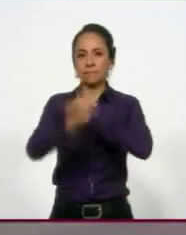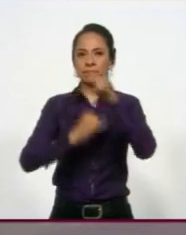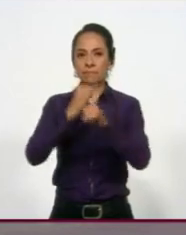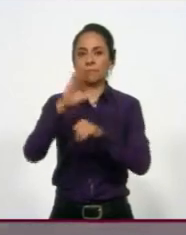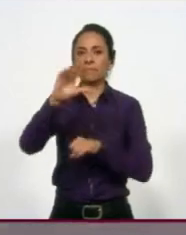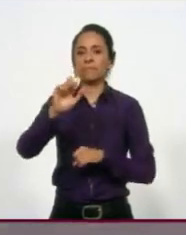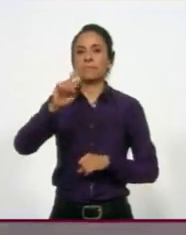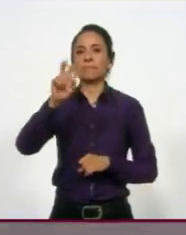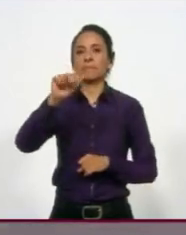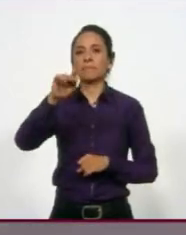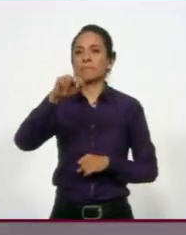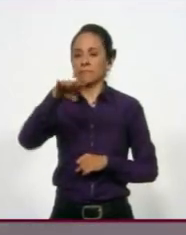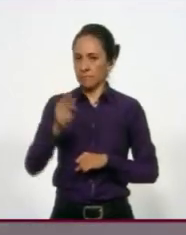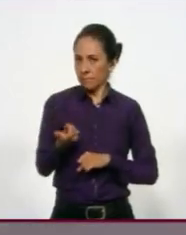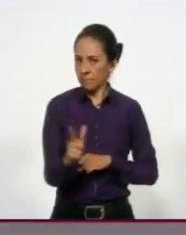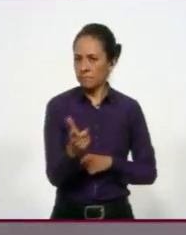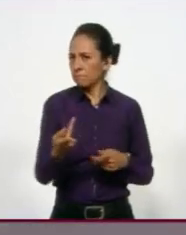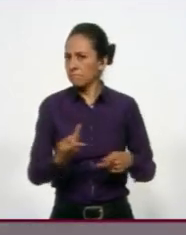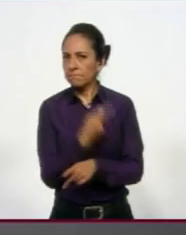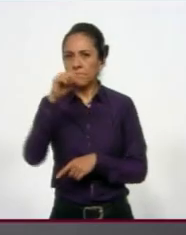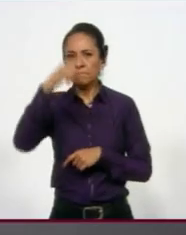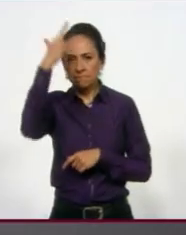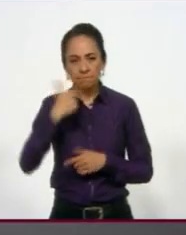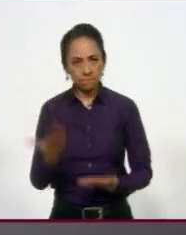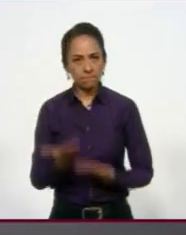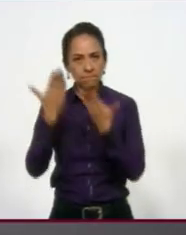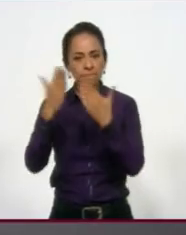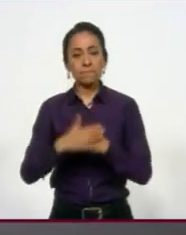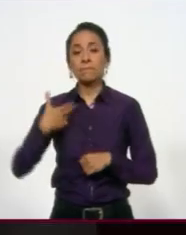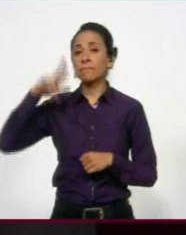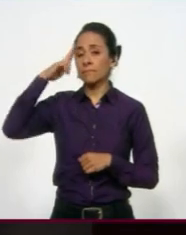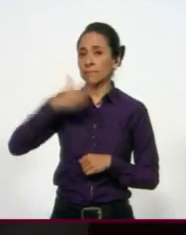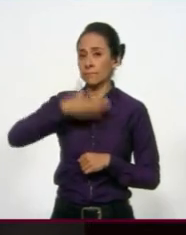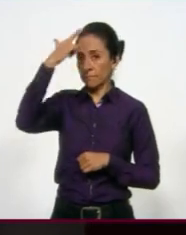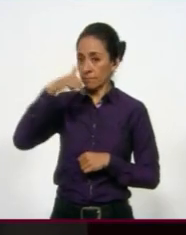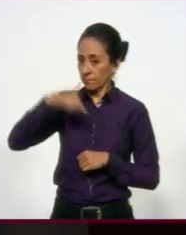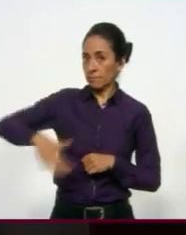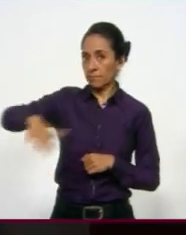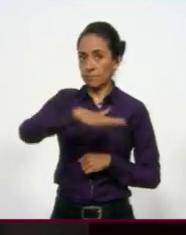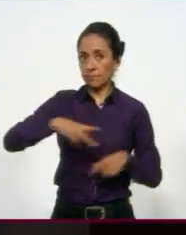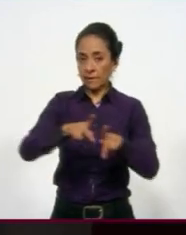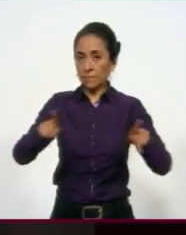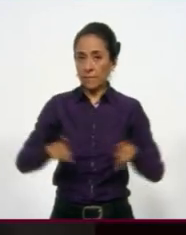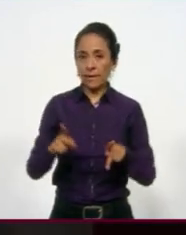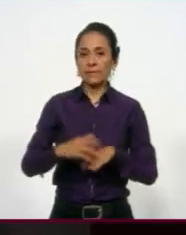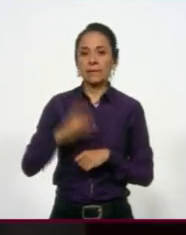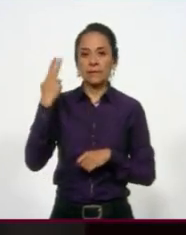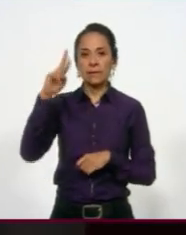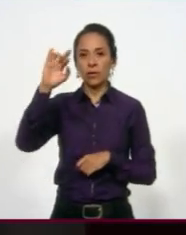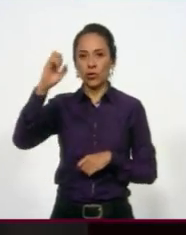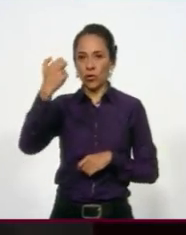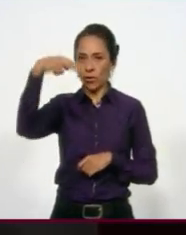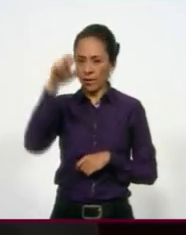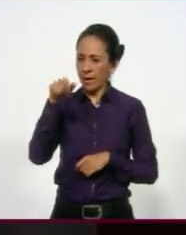¿Qué nos cuentas esta noche? Adelante, Miguel. Guadalupe, buenas noches. Transmitimos hoy desde la Plaza de San Roque, la cuna del Cervantino,